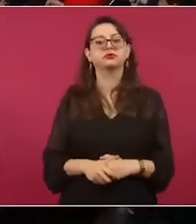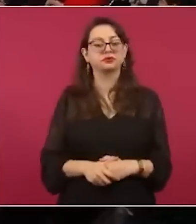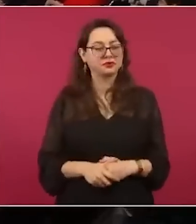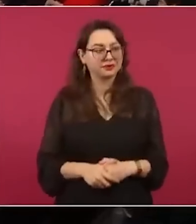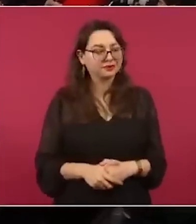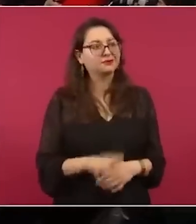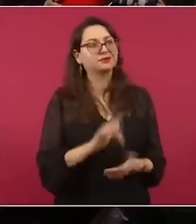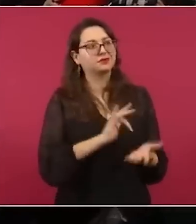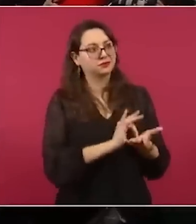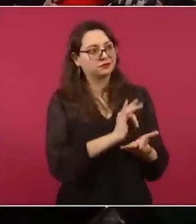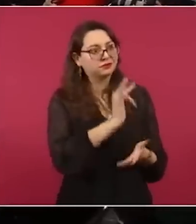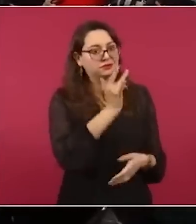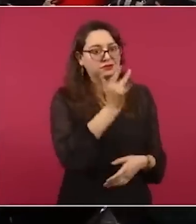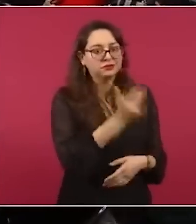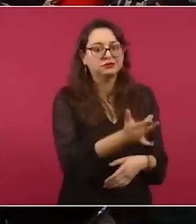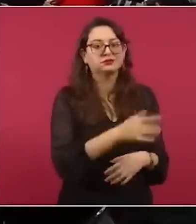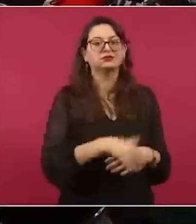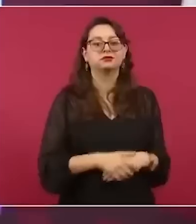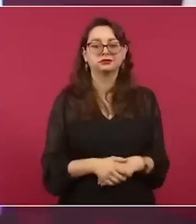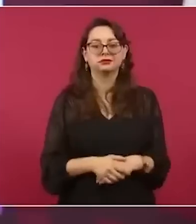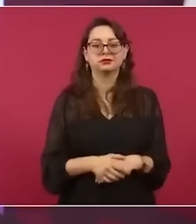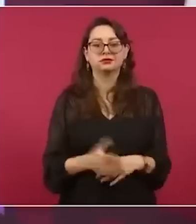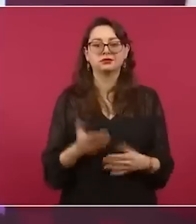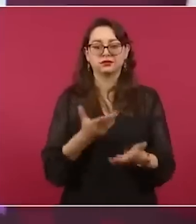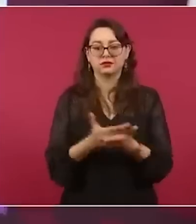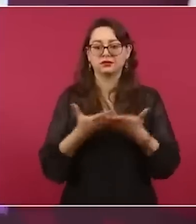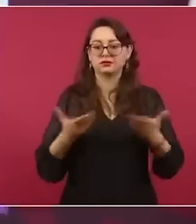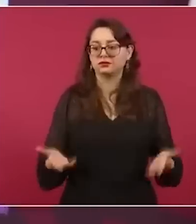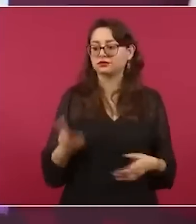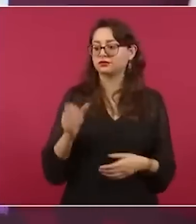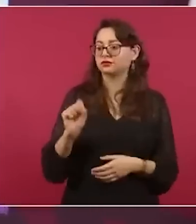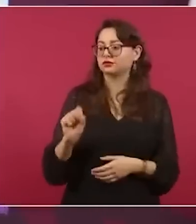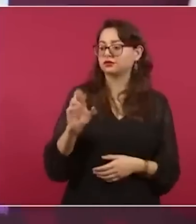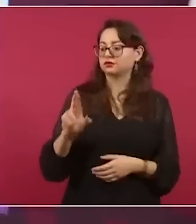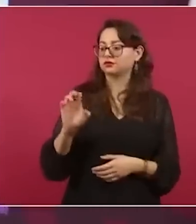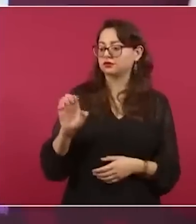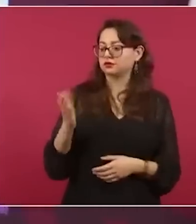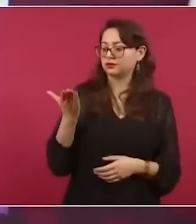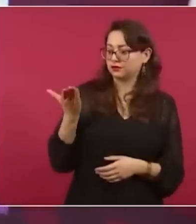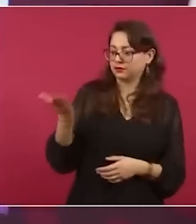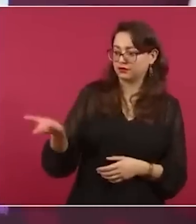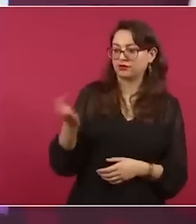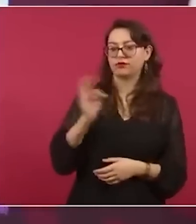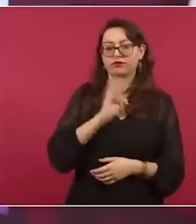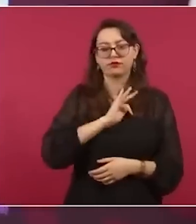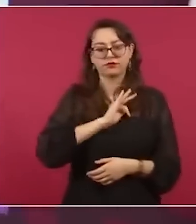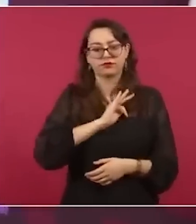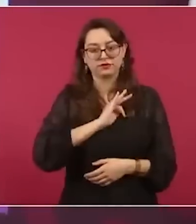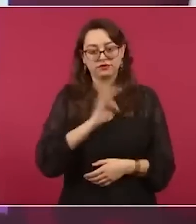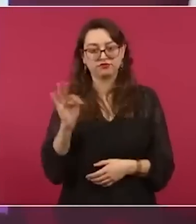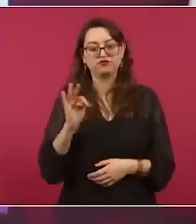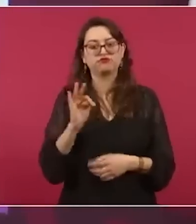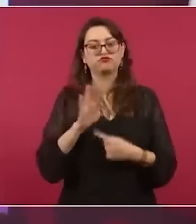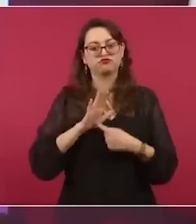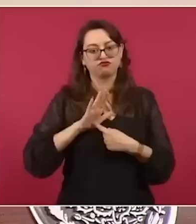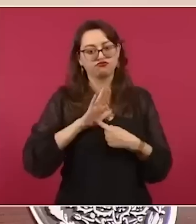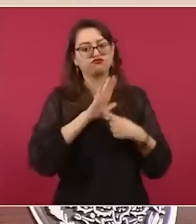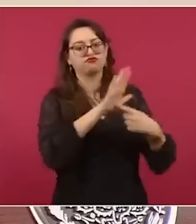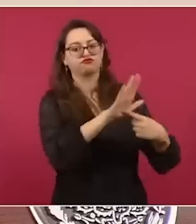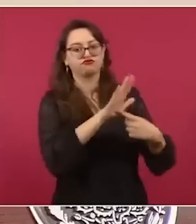el secretario de Relaciones Exteriores, Marcelo Ebrard, también